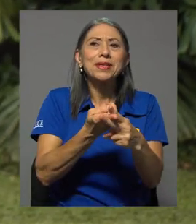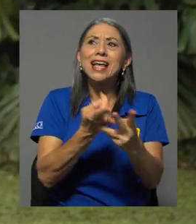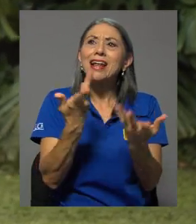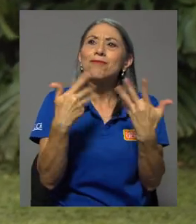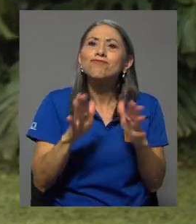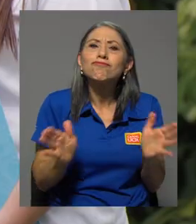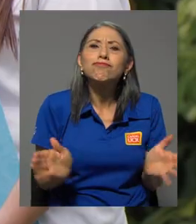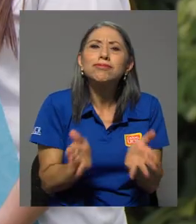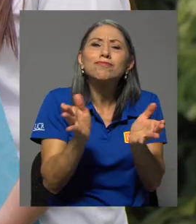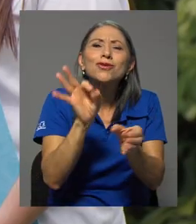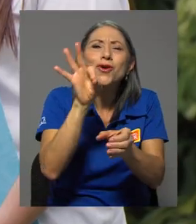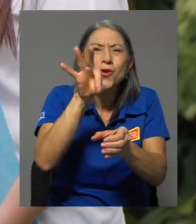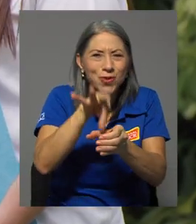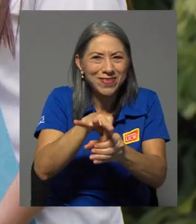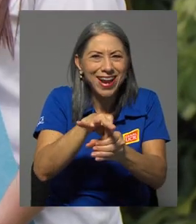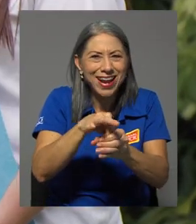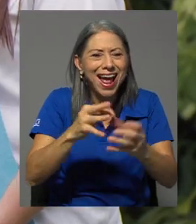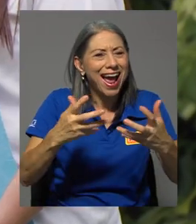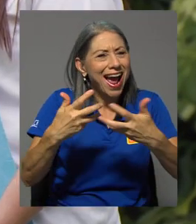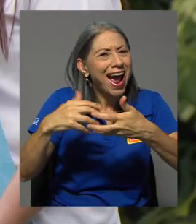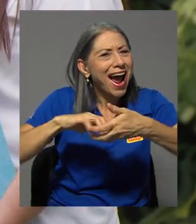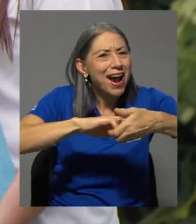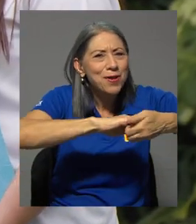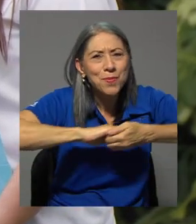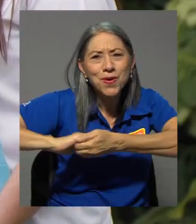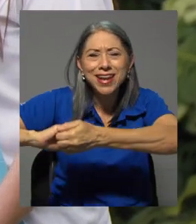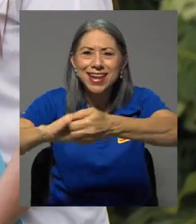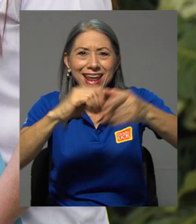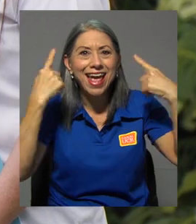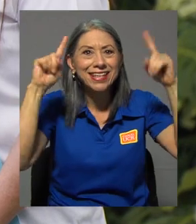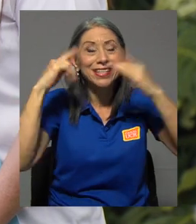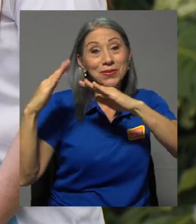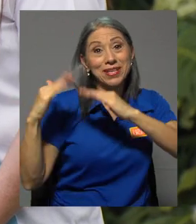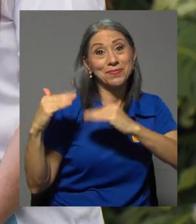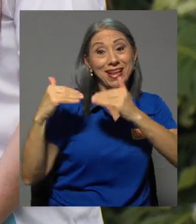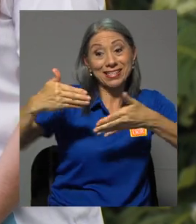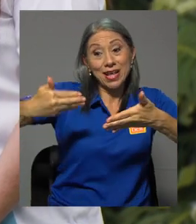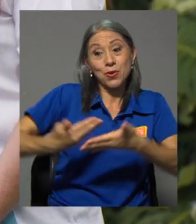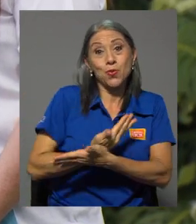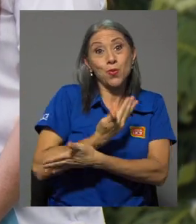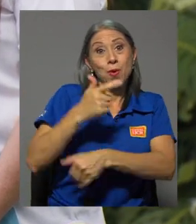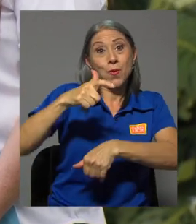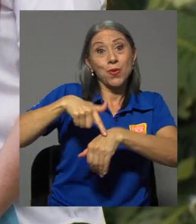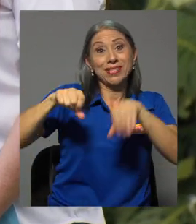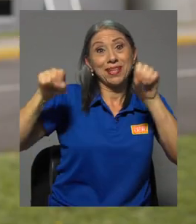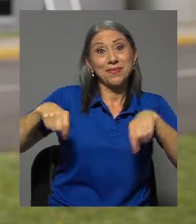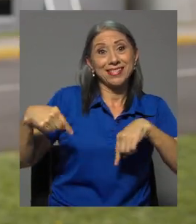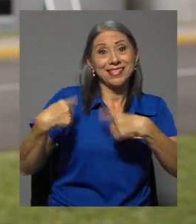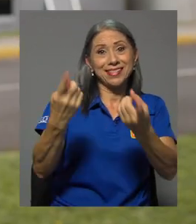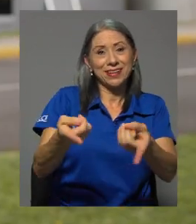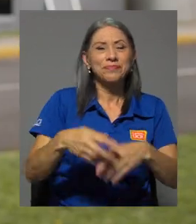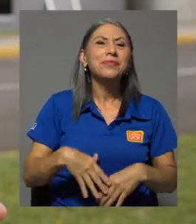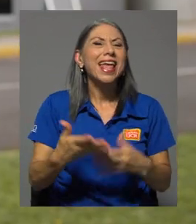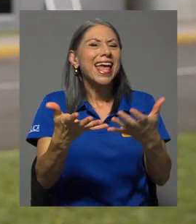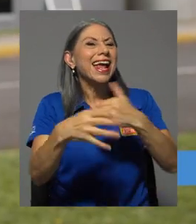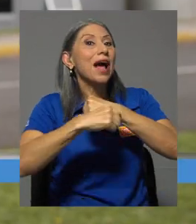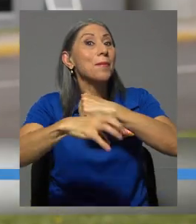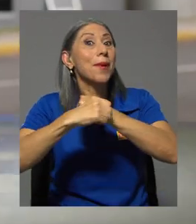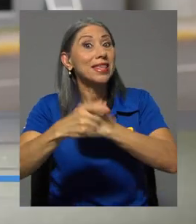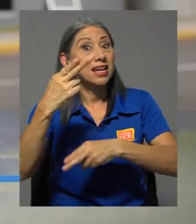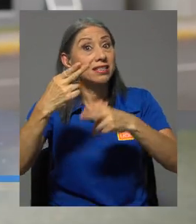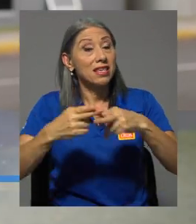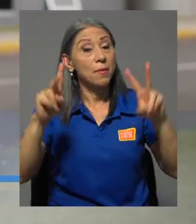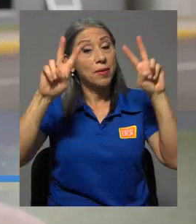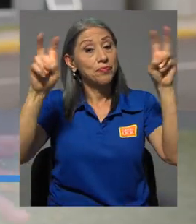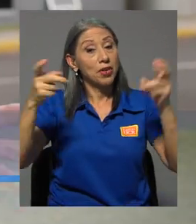armonía éxito y esperanza en este nuevo semestre. Lo que pretendemos con esta campaña Estamos con